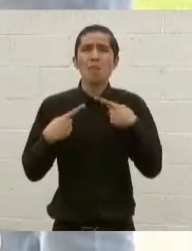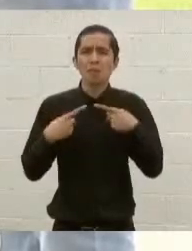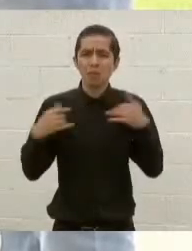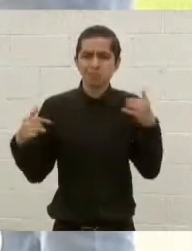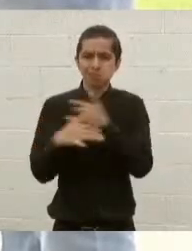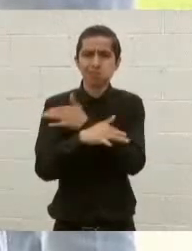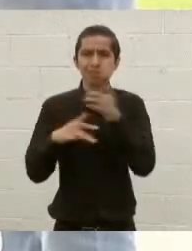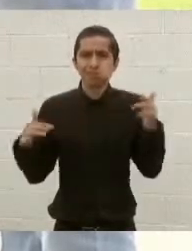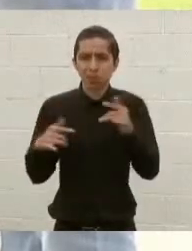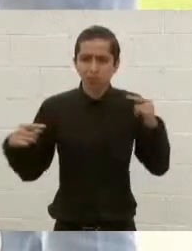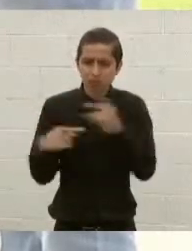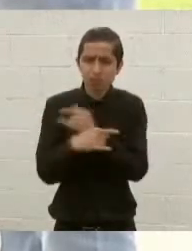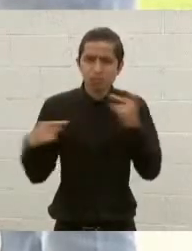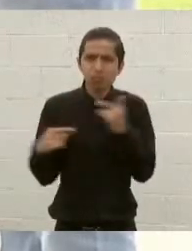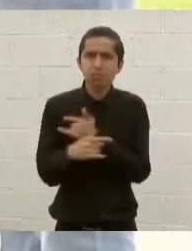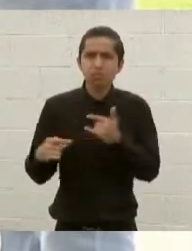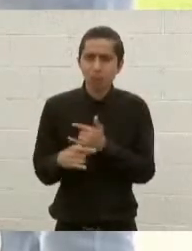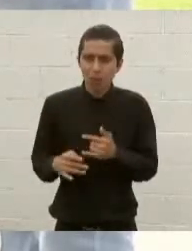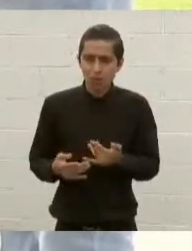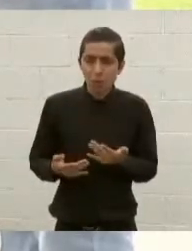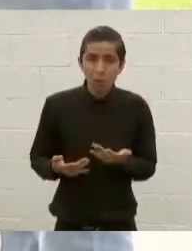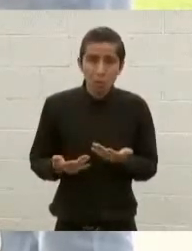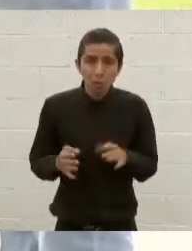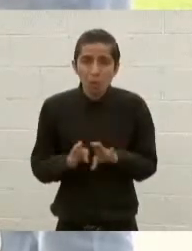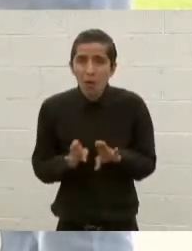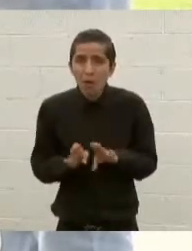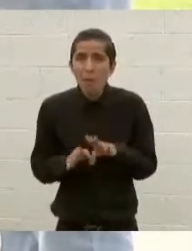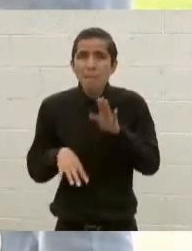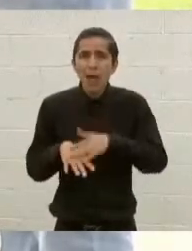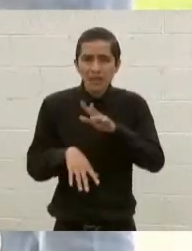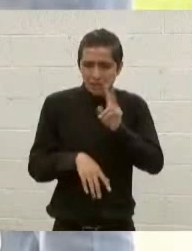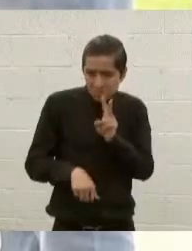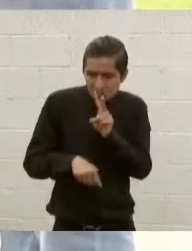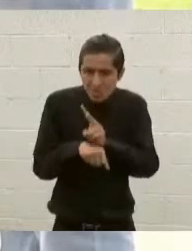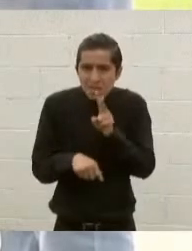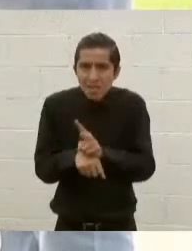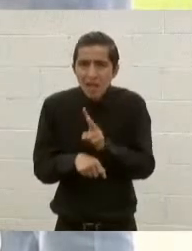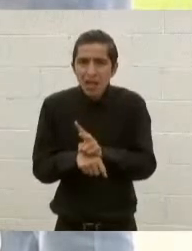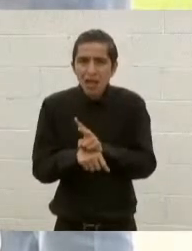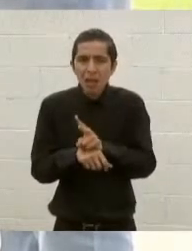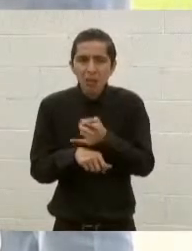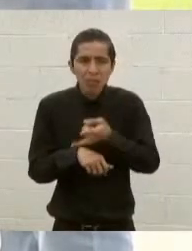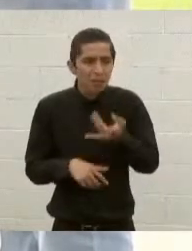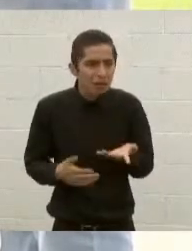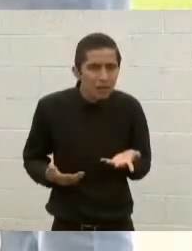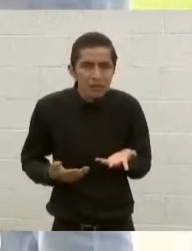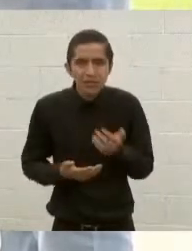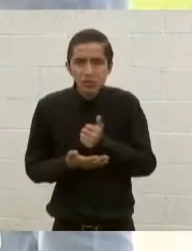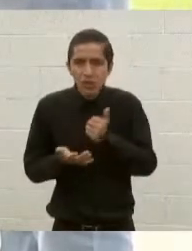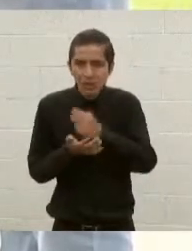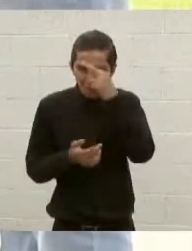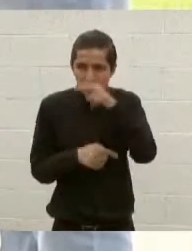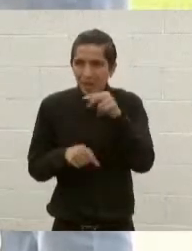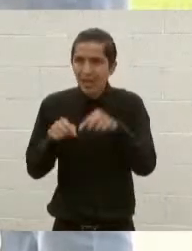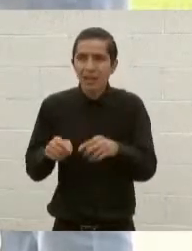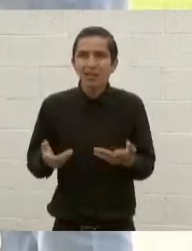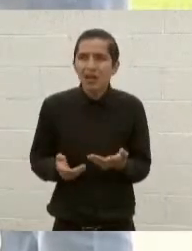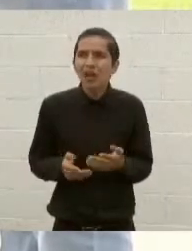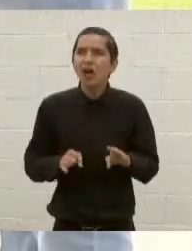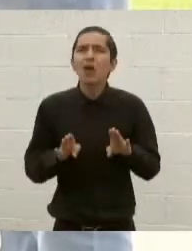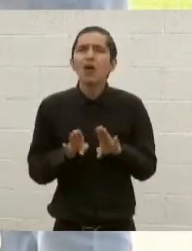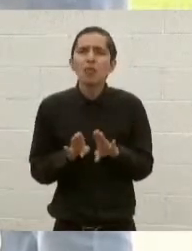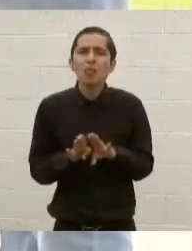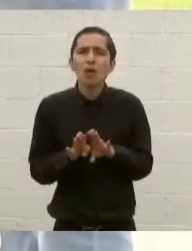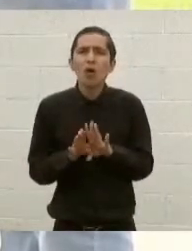plusvalía y una zona que debería o es de las más vigiladas de la Ciudad de México. ¿No toman esto como un desafío